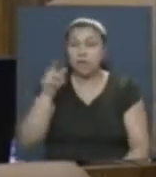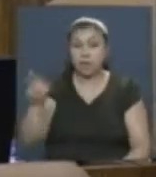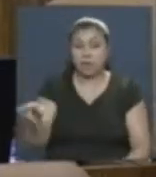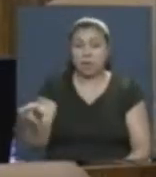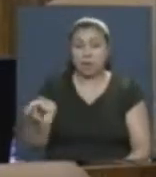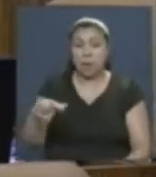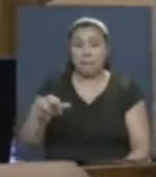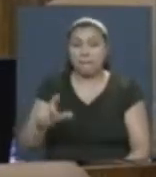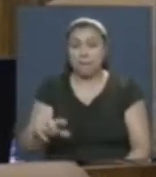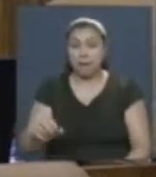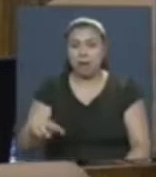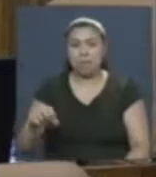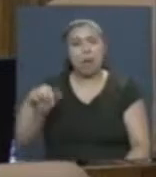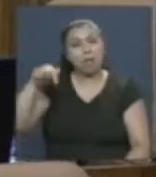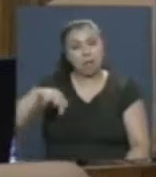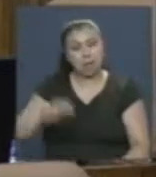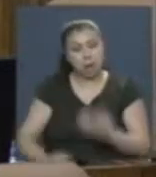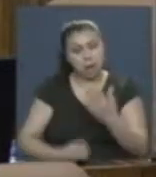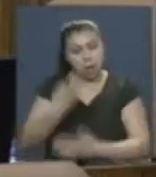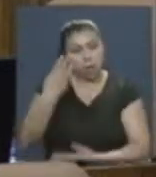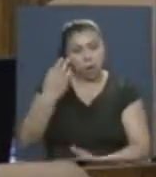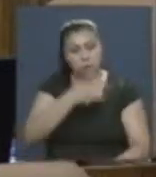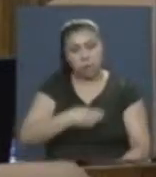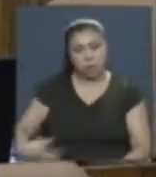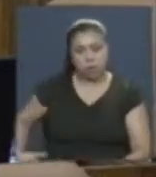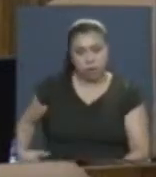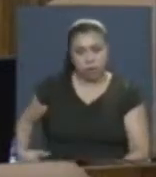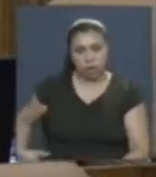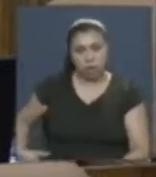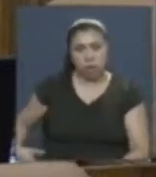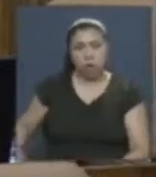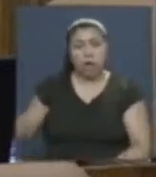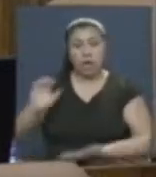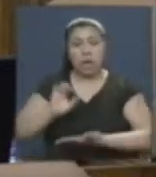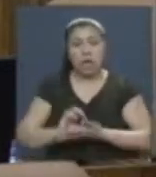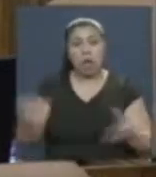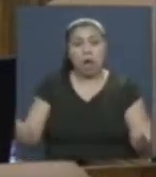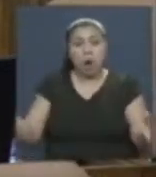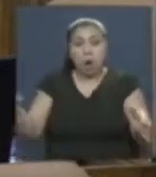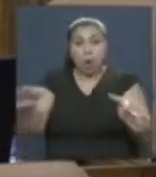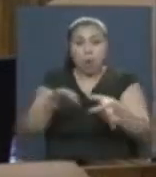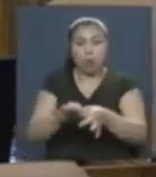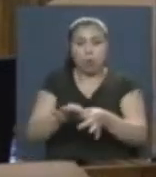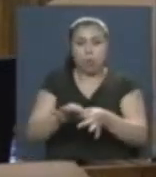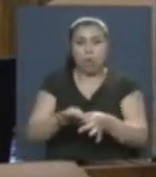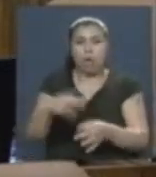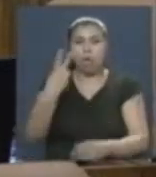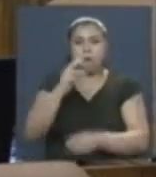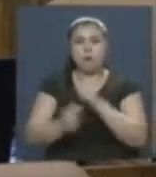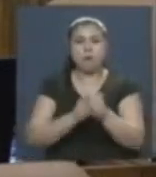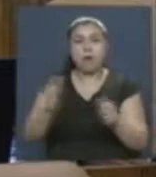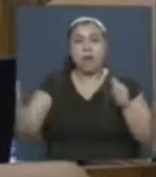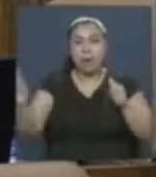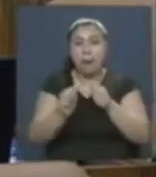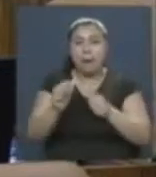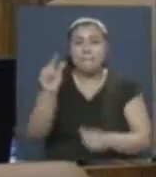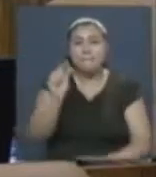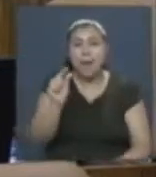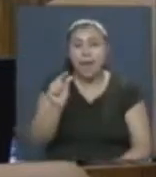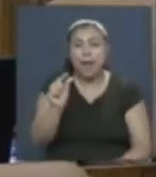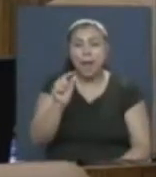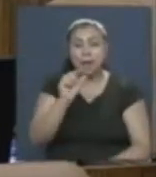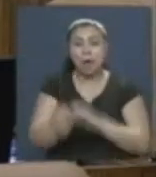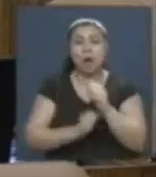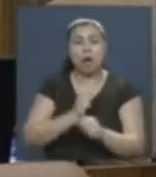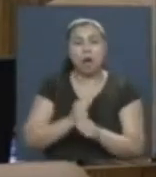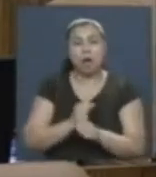es que el nuevo gobierno y el Estado en su conjunto se comprometan para que estos 20 años los acortemos lo que sea necesario